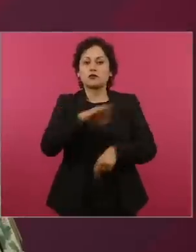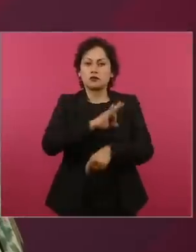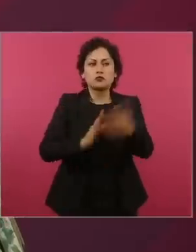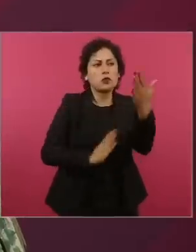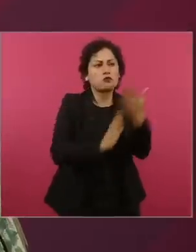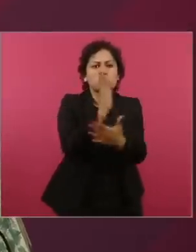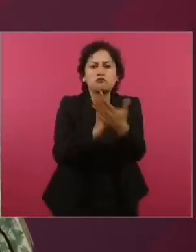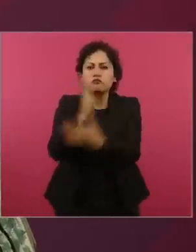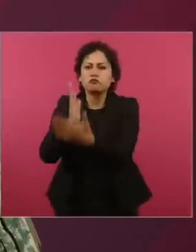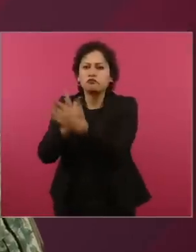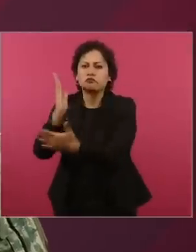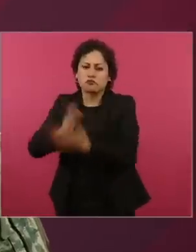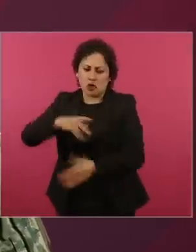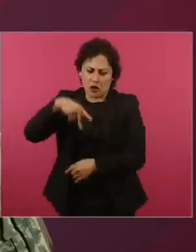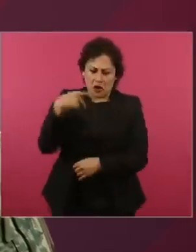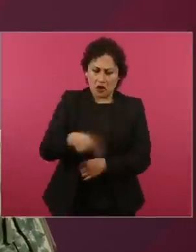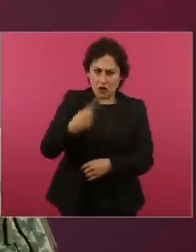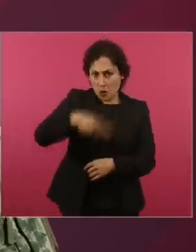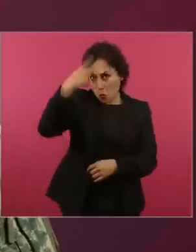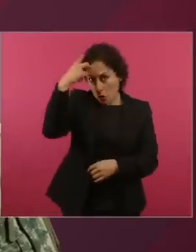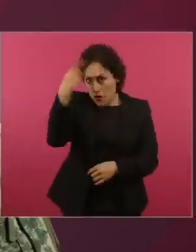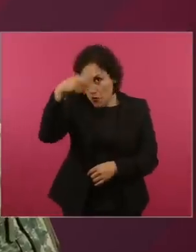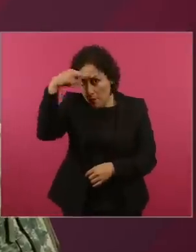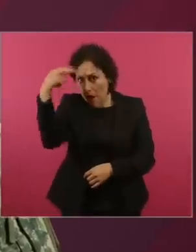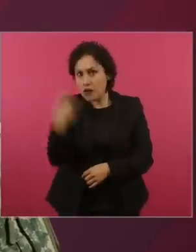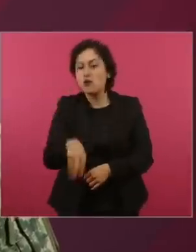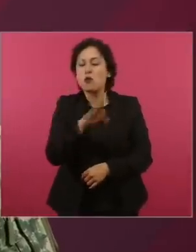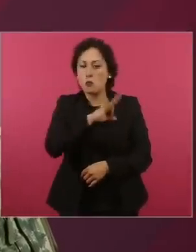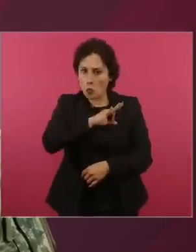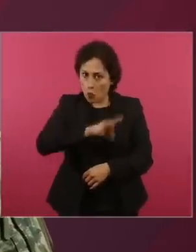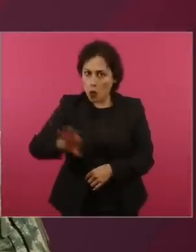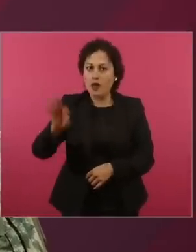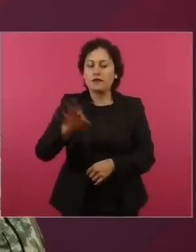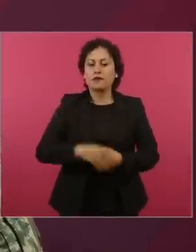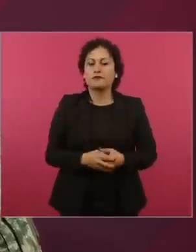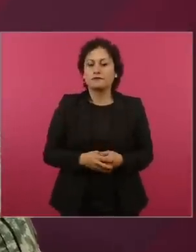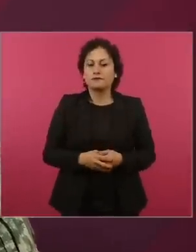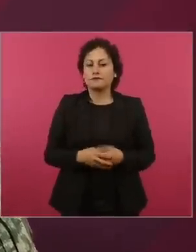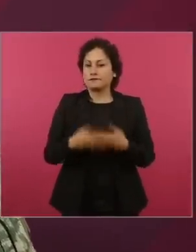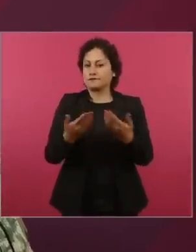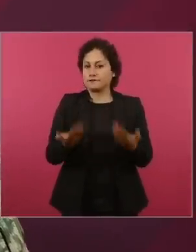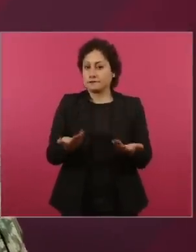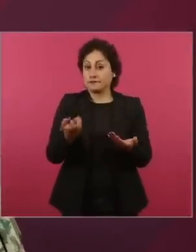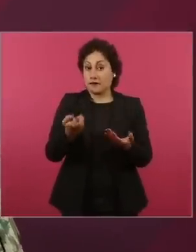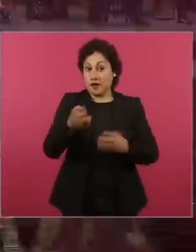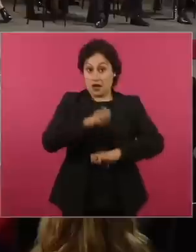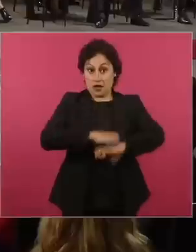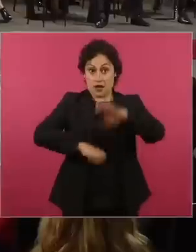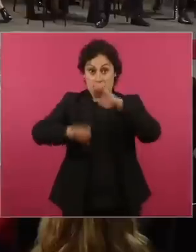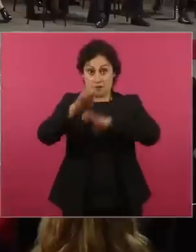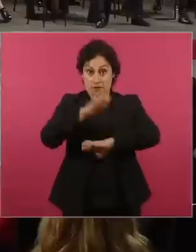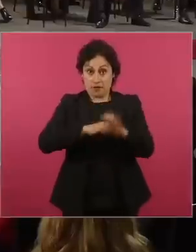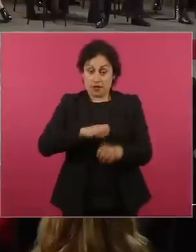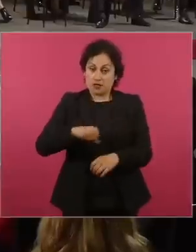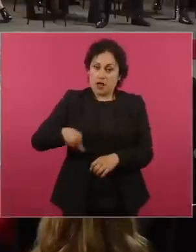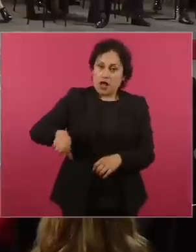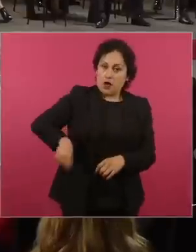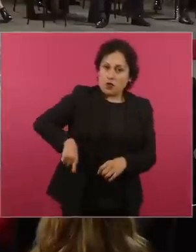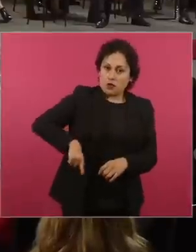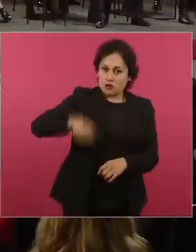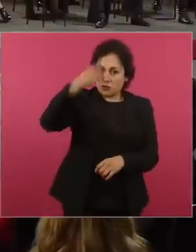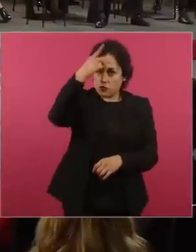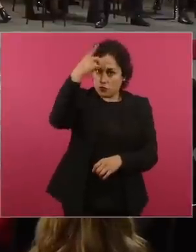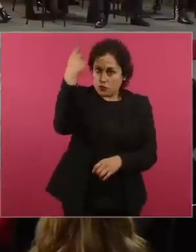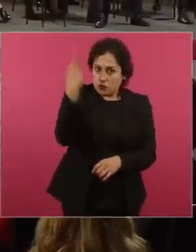recursos sociales y riquezas culturales de México, al ser una empresa del Estado mexicano.